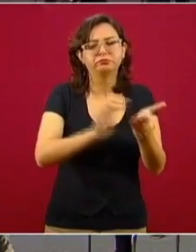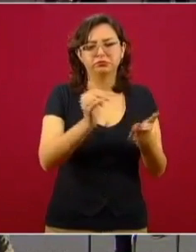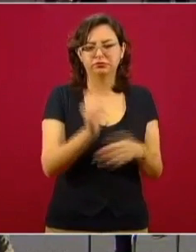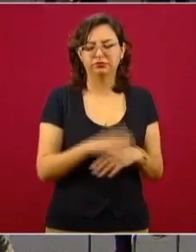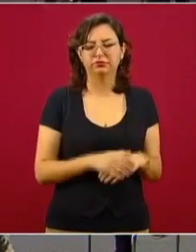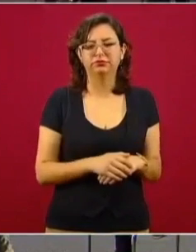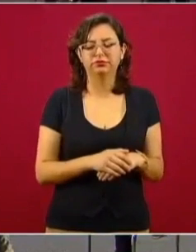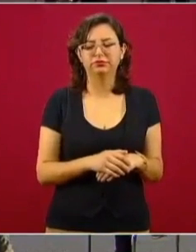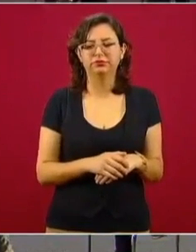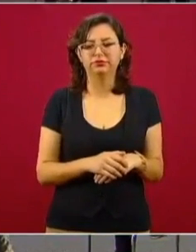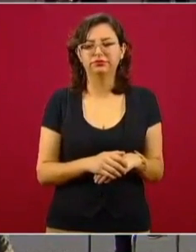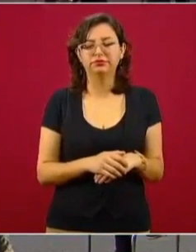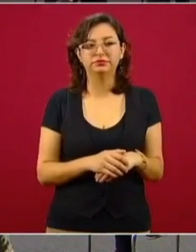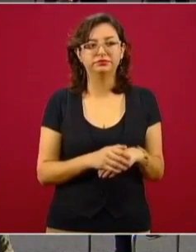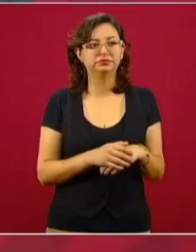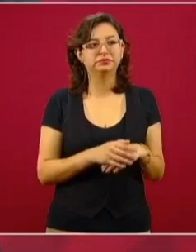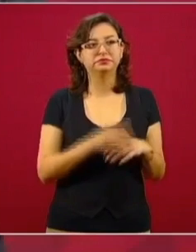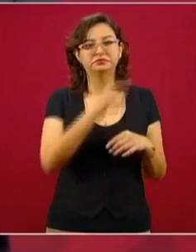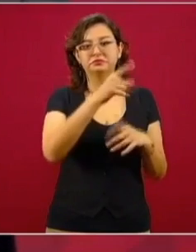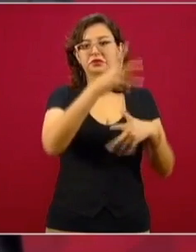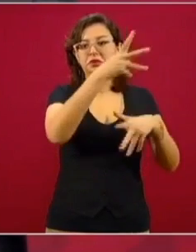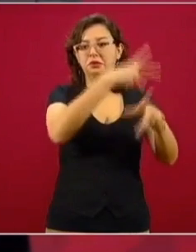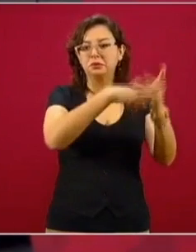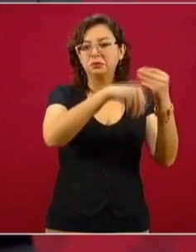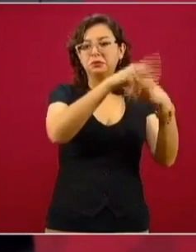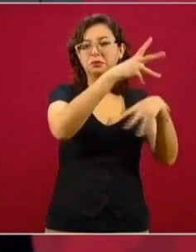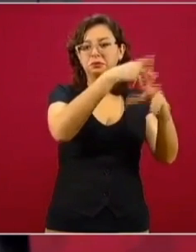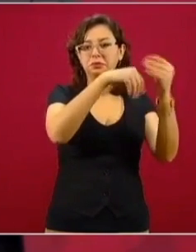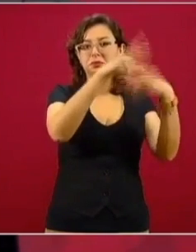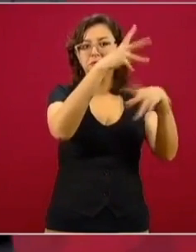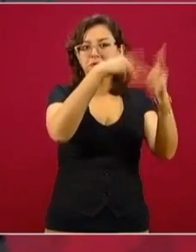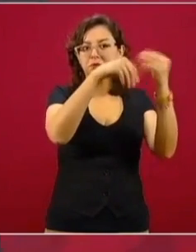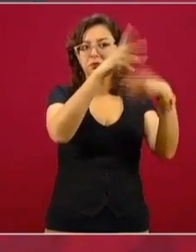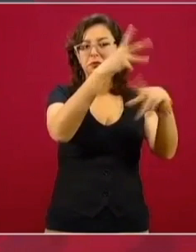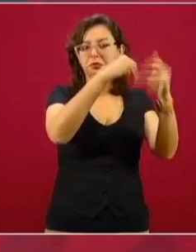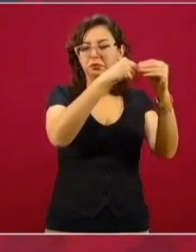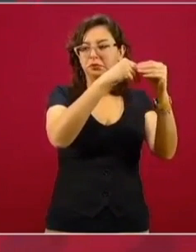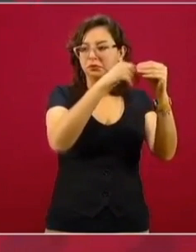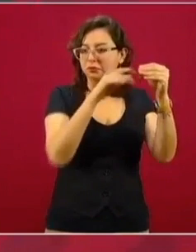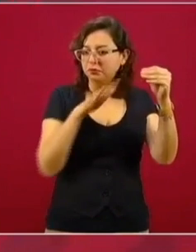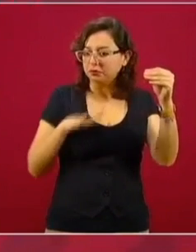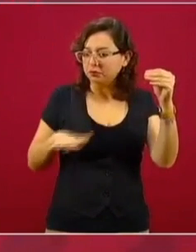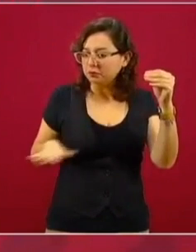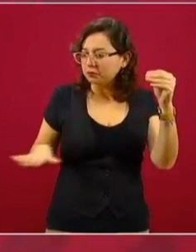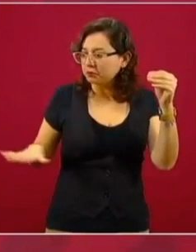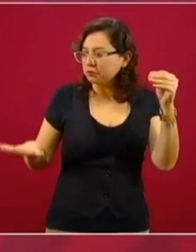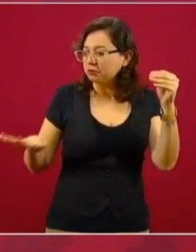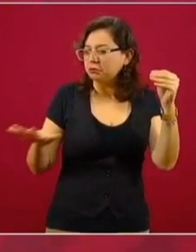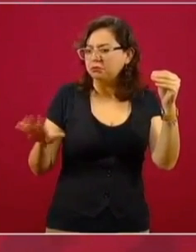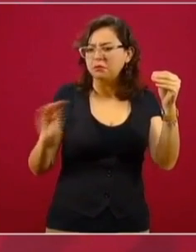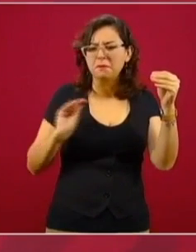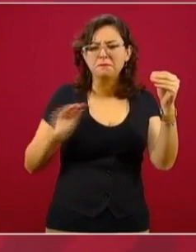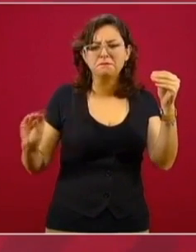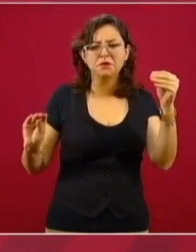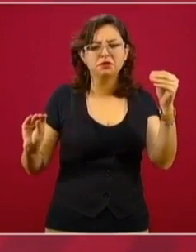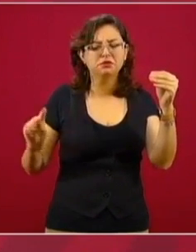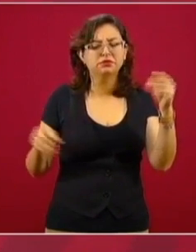Y abajo, el pueblo no era tomado en cuenta.